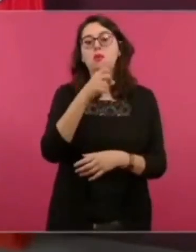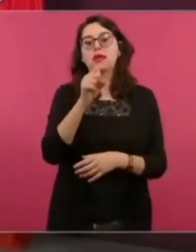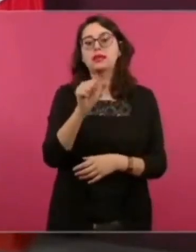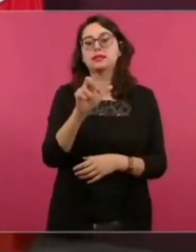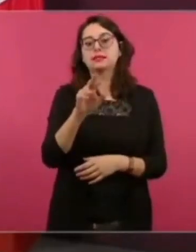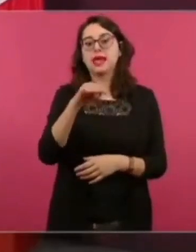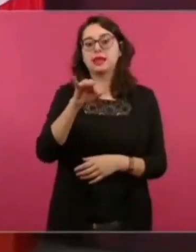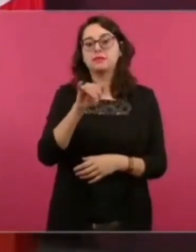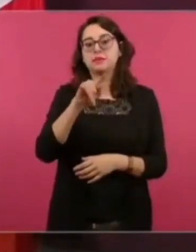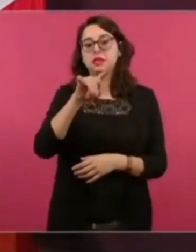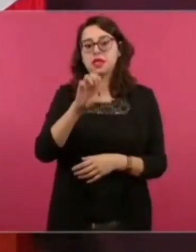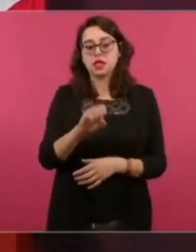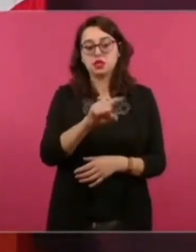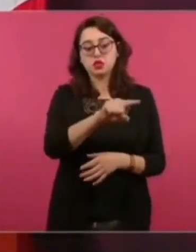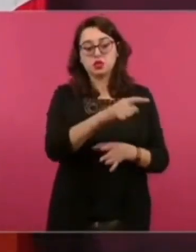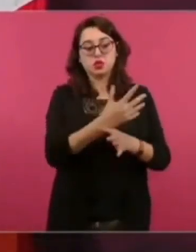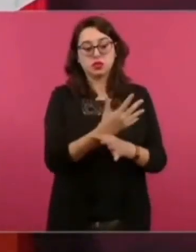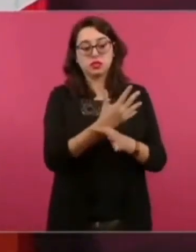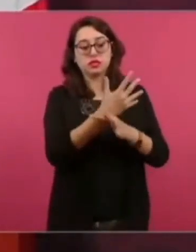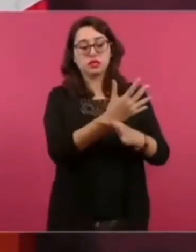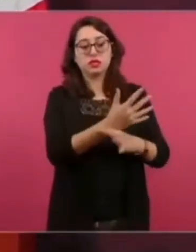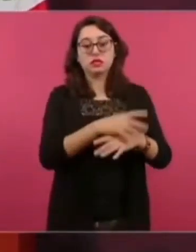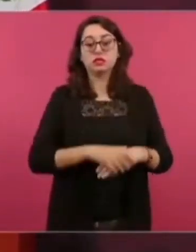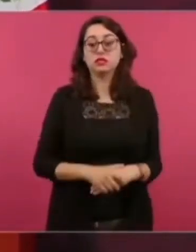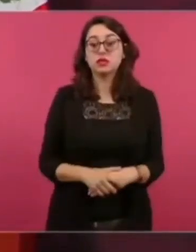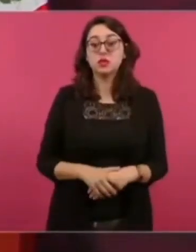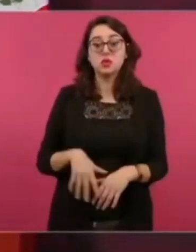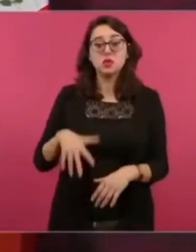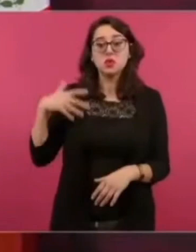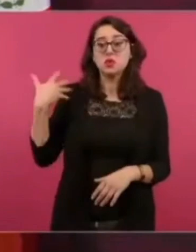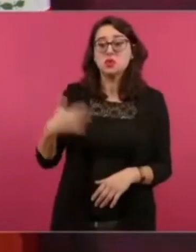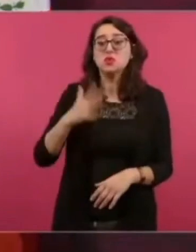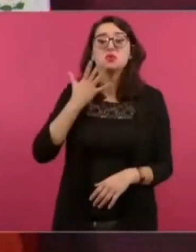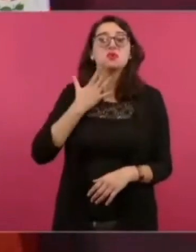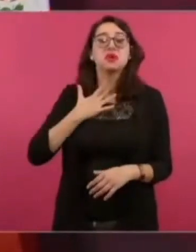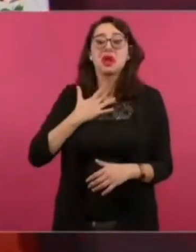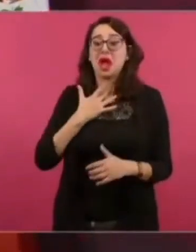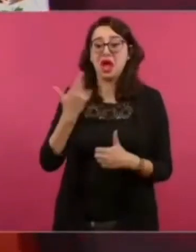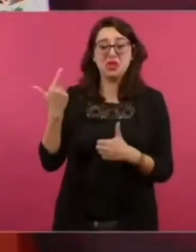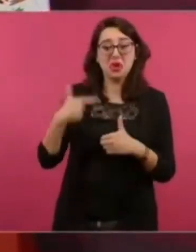hablando de que ha habido un aumento en la gasolina del 25%,